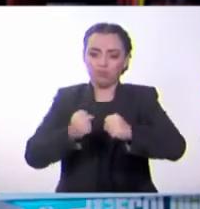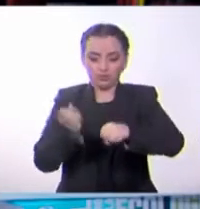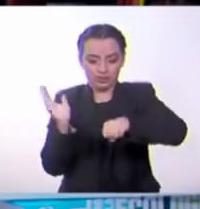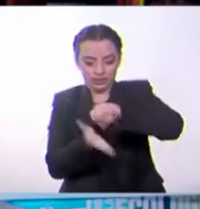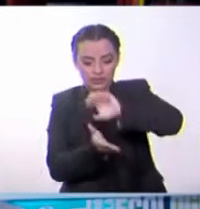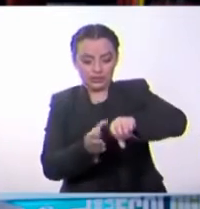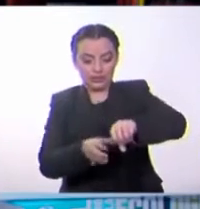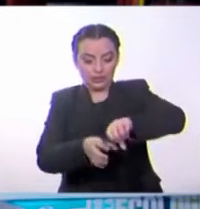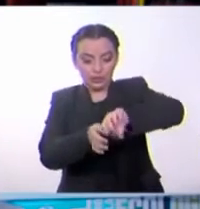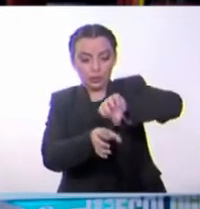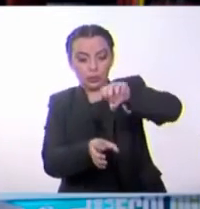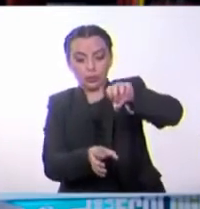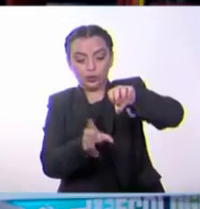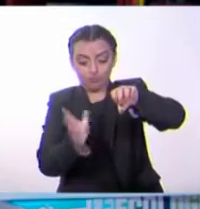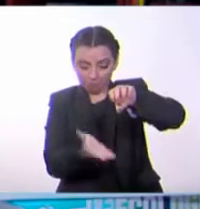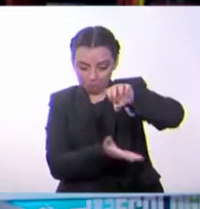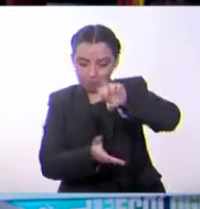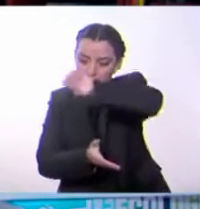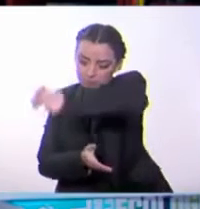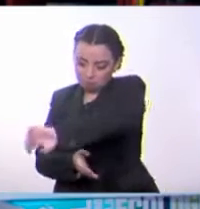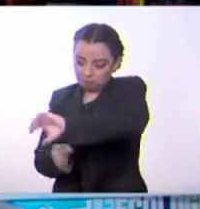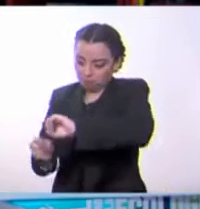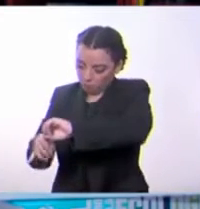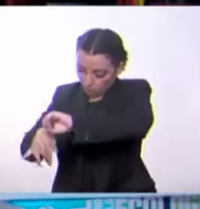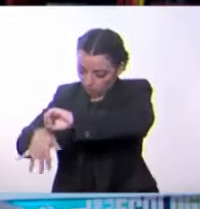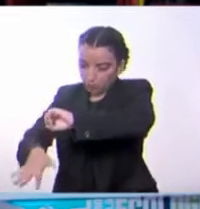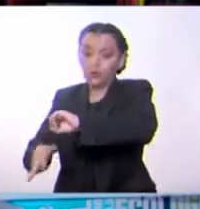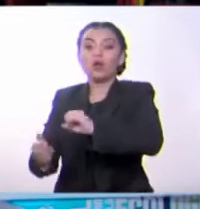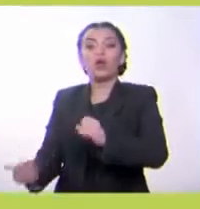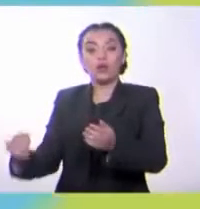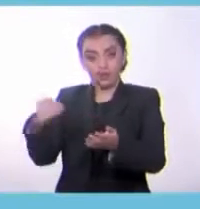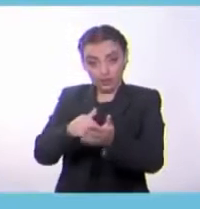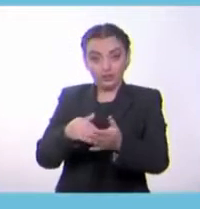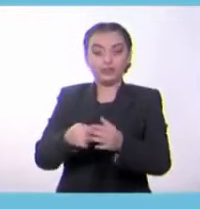observa las siguientes figuras y veamos qué tanto has aprendido.